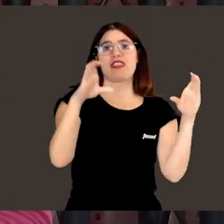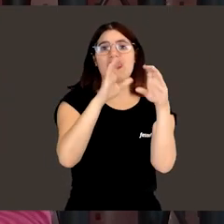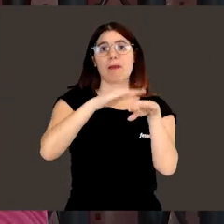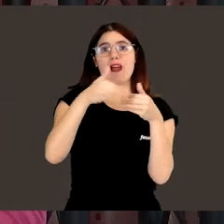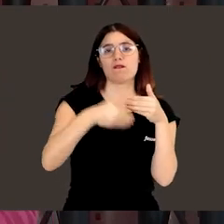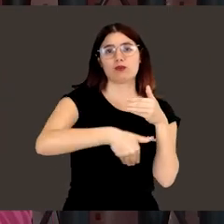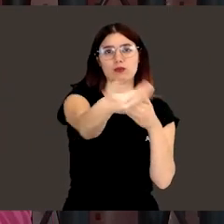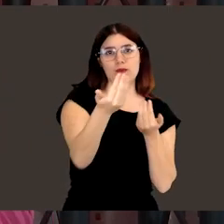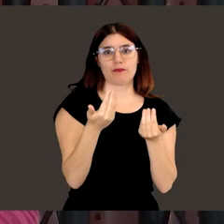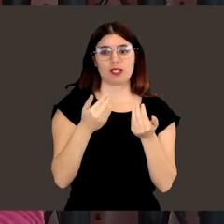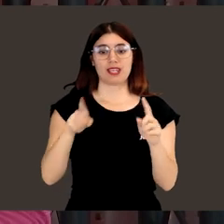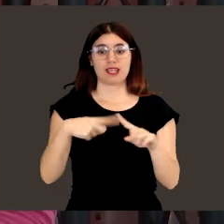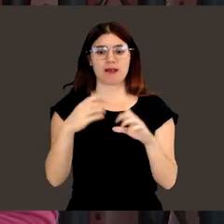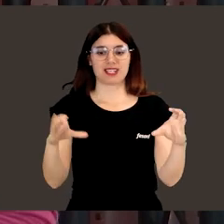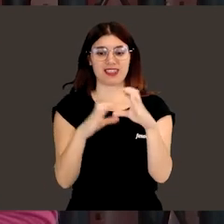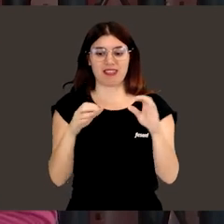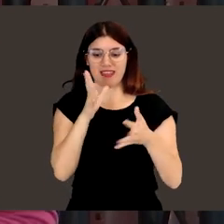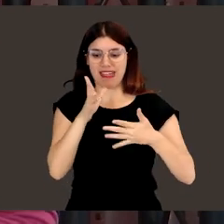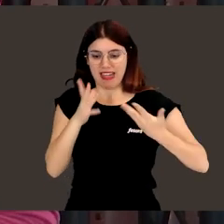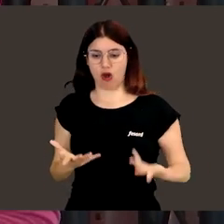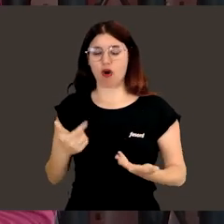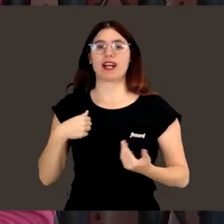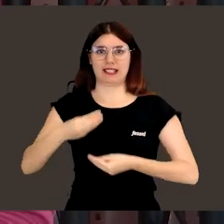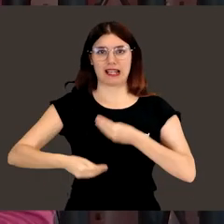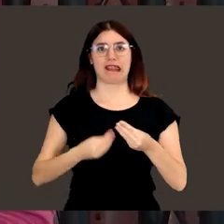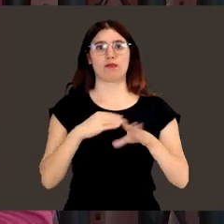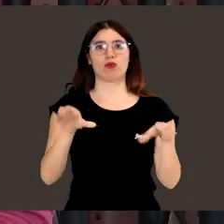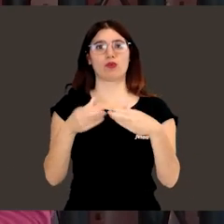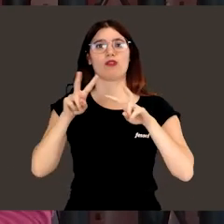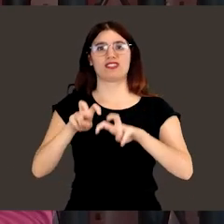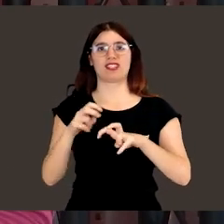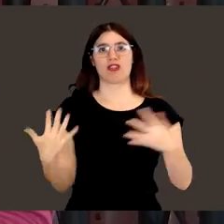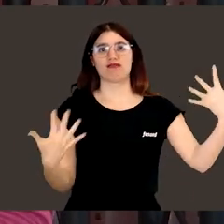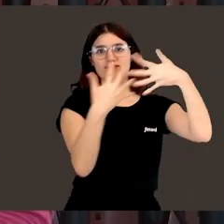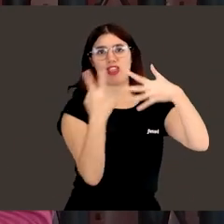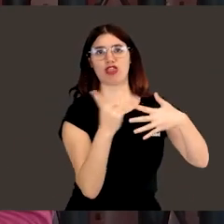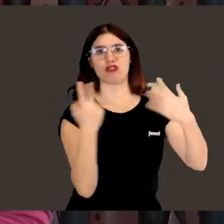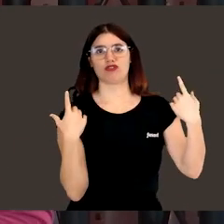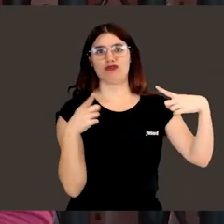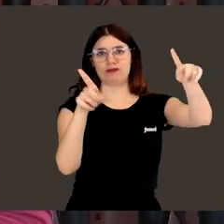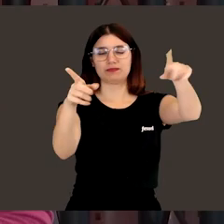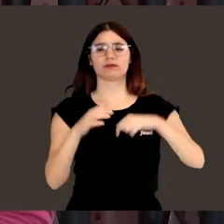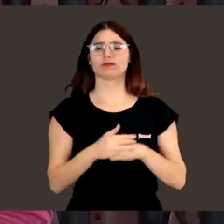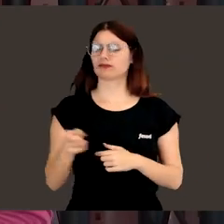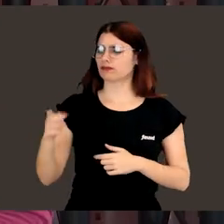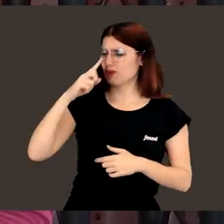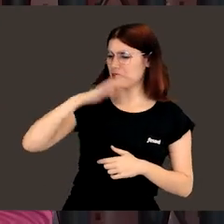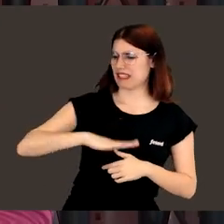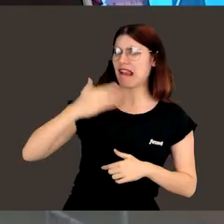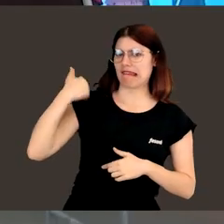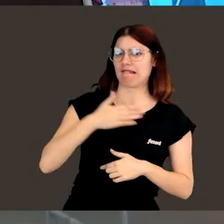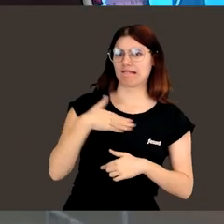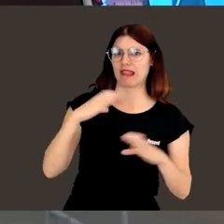estandarte de la ciencia del futuro y la ciencia del aquí y ahora, que es lo que hacemos con el grupo de investigación. ¿De